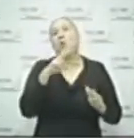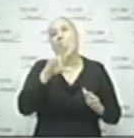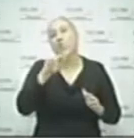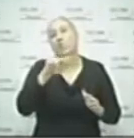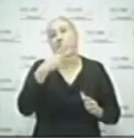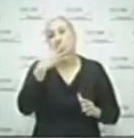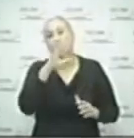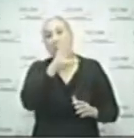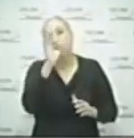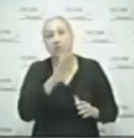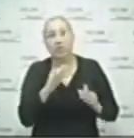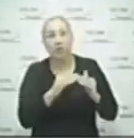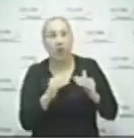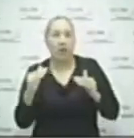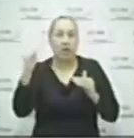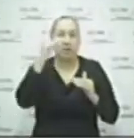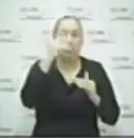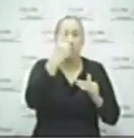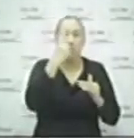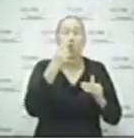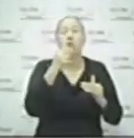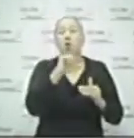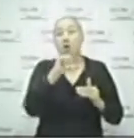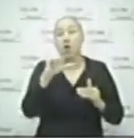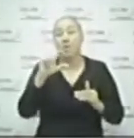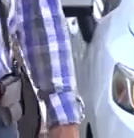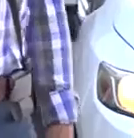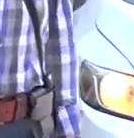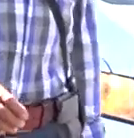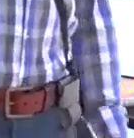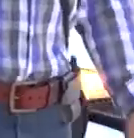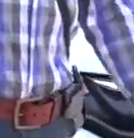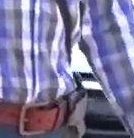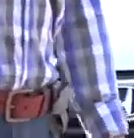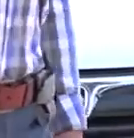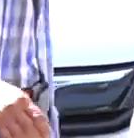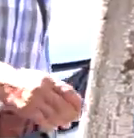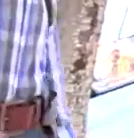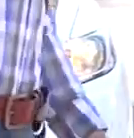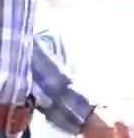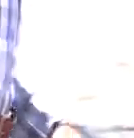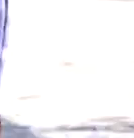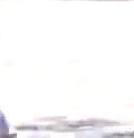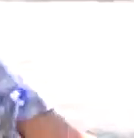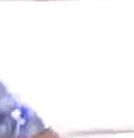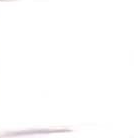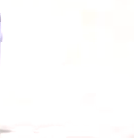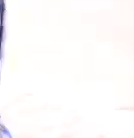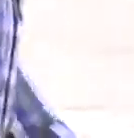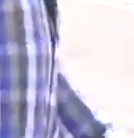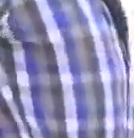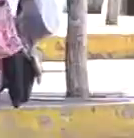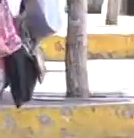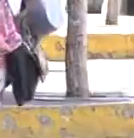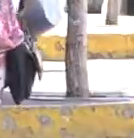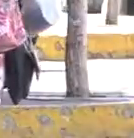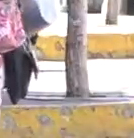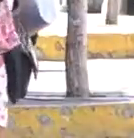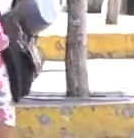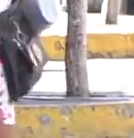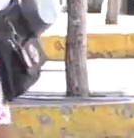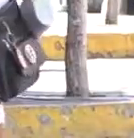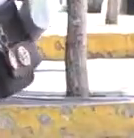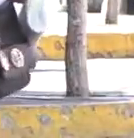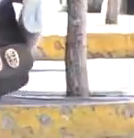crecimiento del 1 al 27 de julio de este año. Señaló que ante este nuevo escenario, es obligatorio acatar